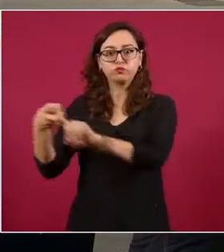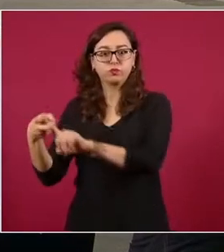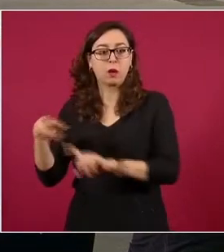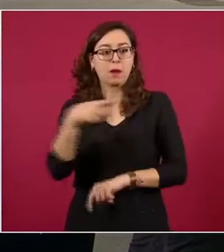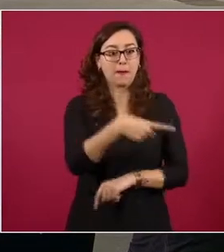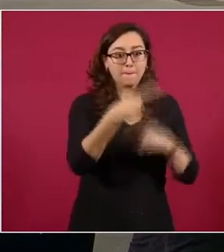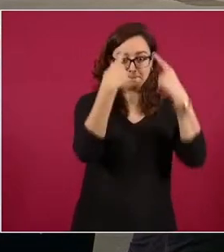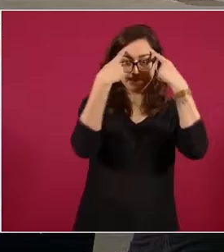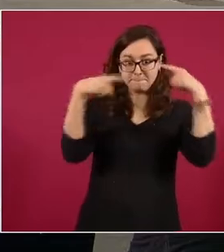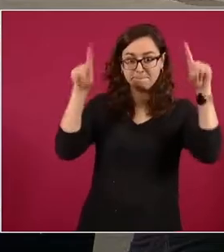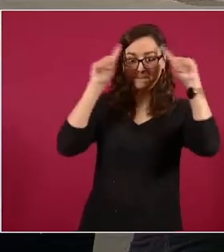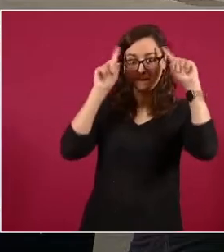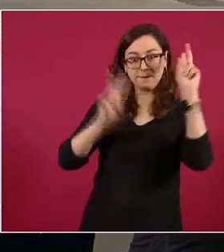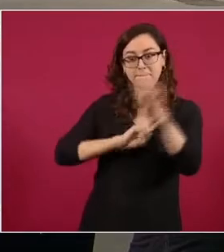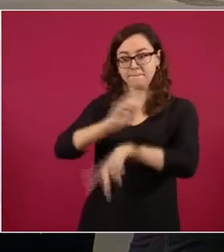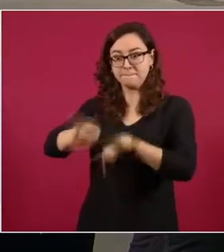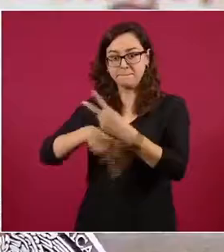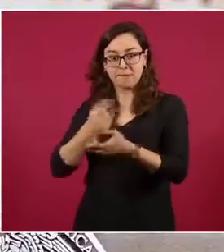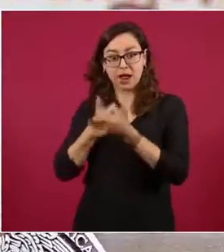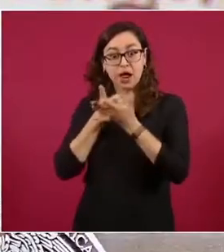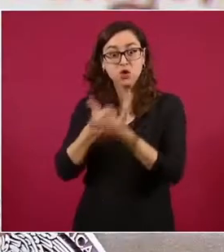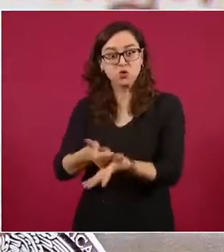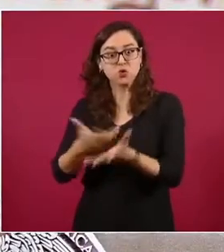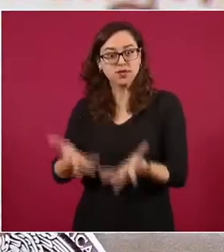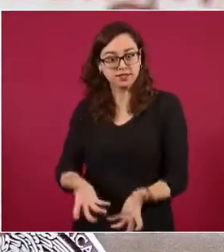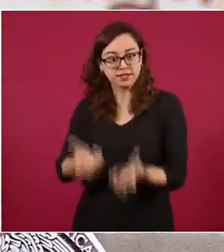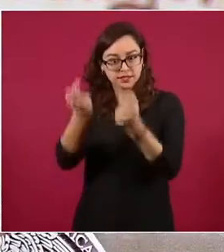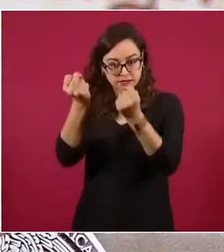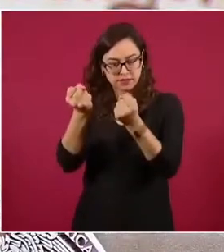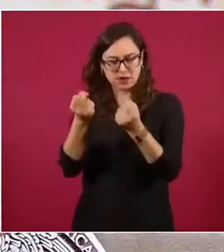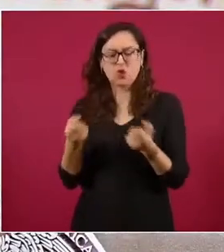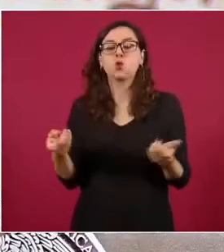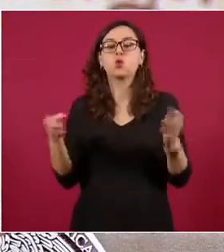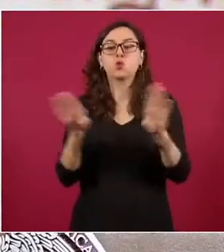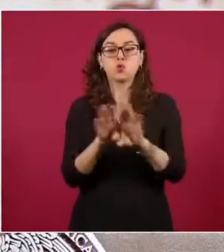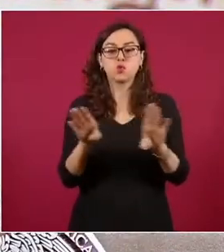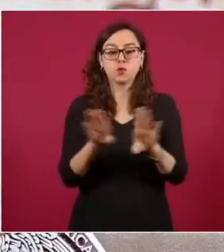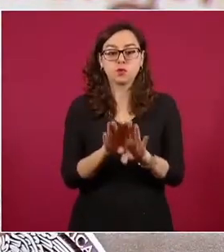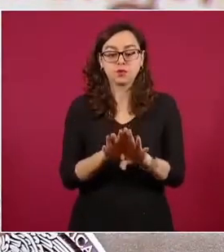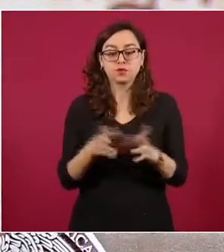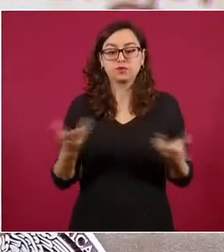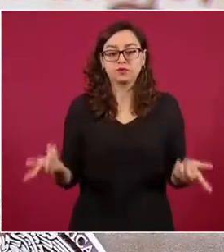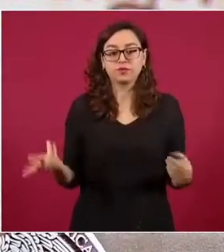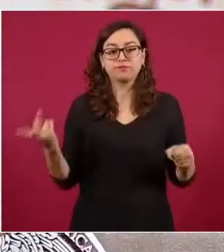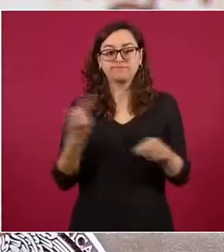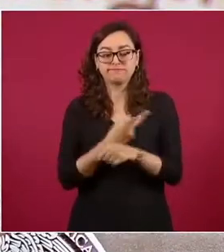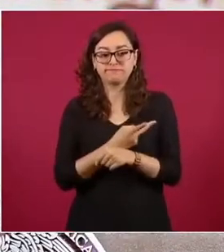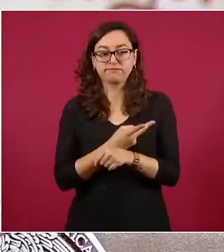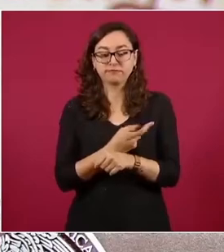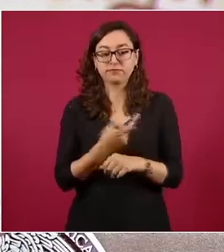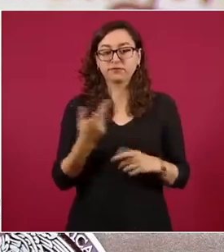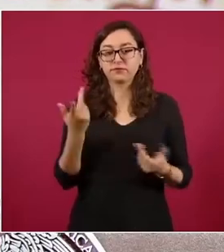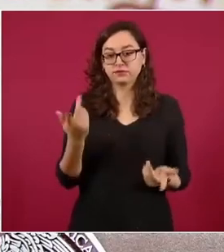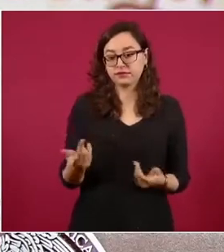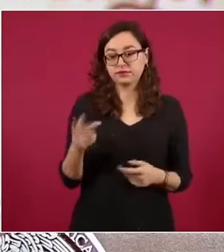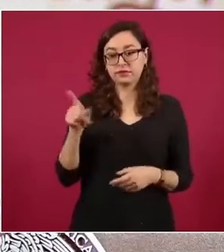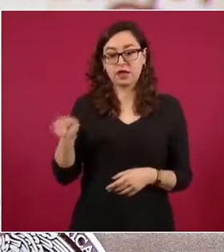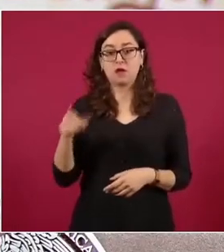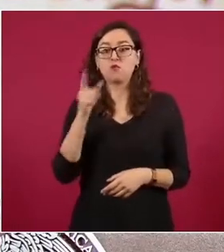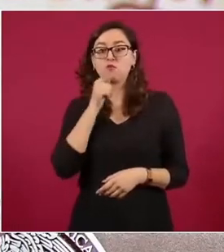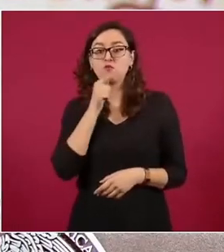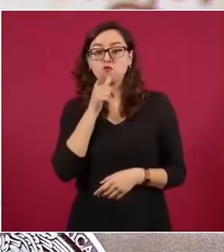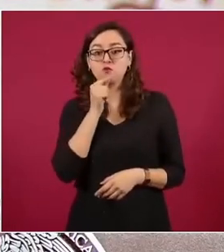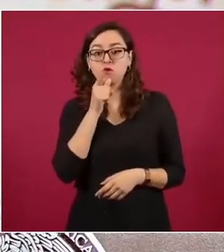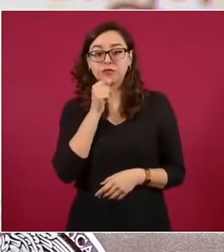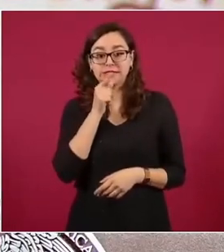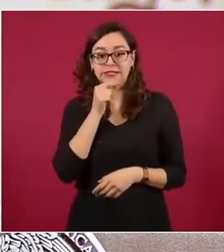operación que llevó a cabo la Dirección de Seguridad Pública y Tránsito de Atizapán de Zaragoza junto con la Secretaría